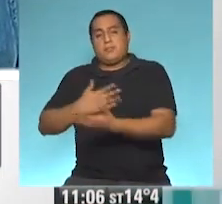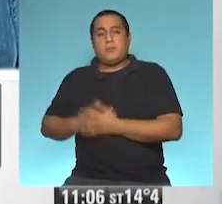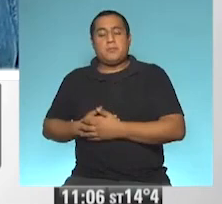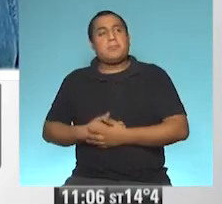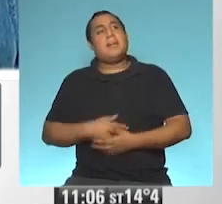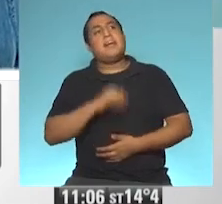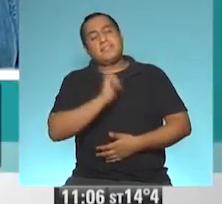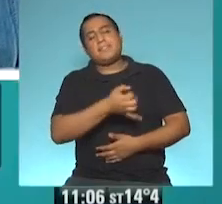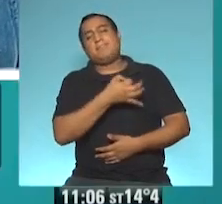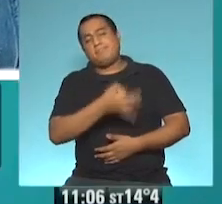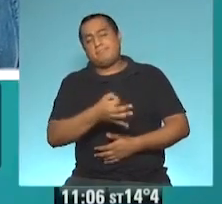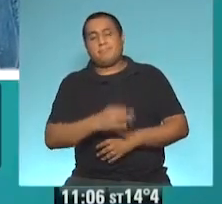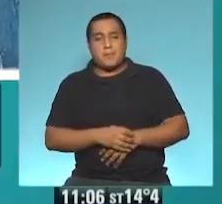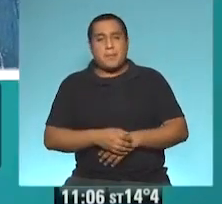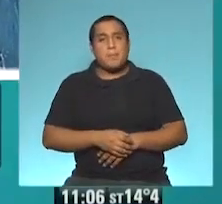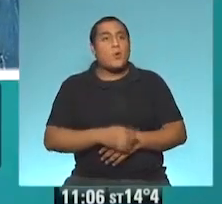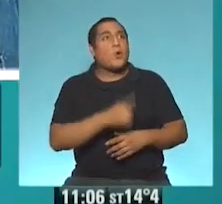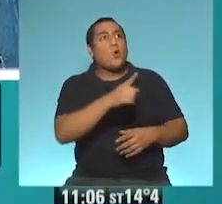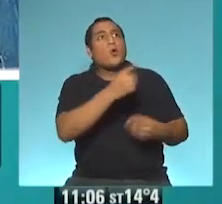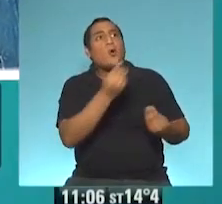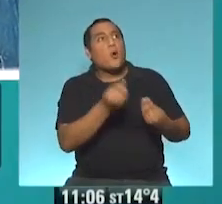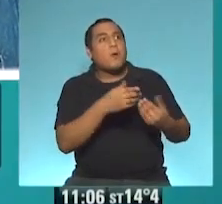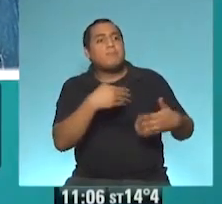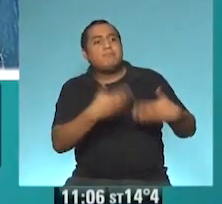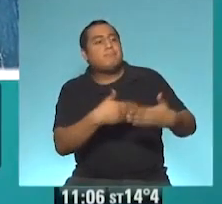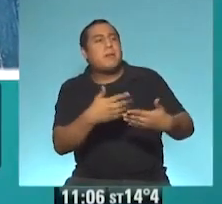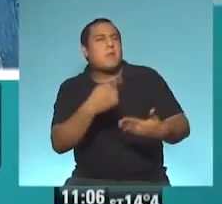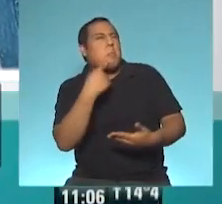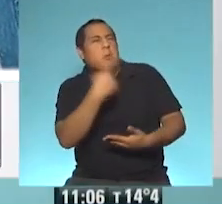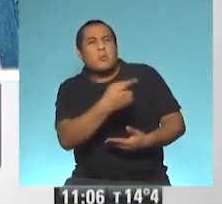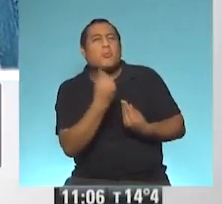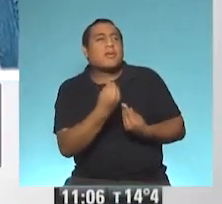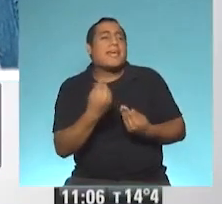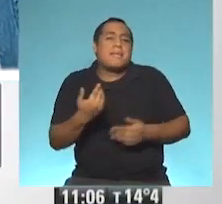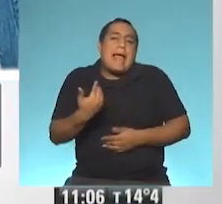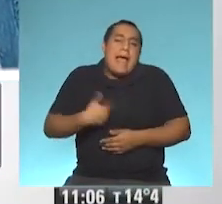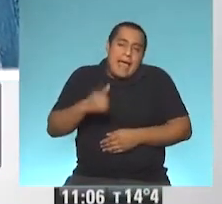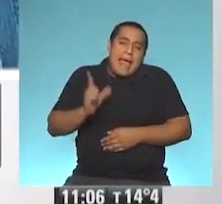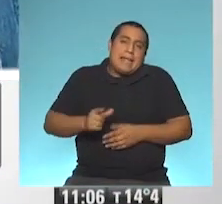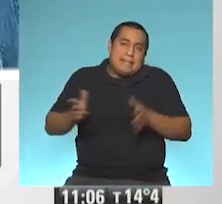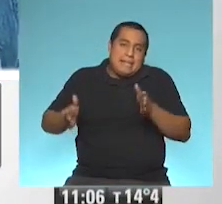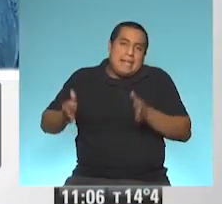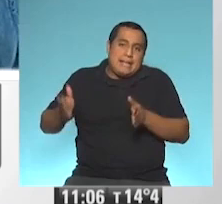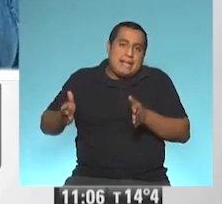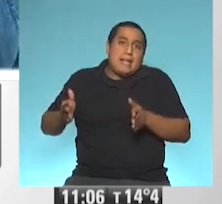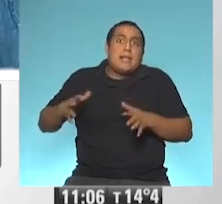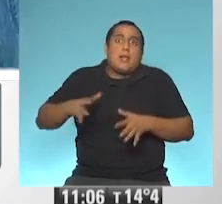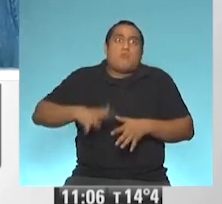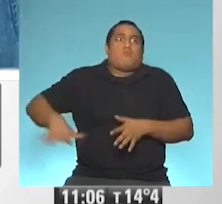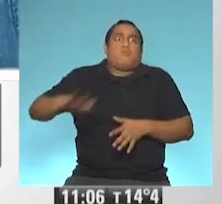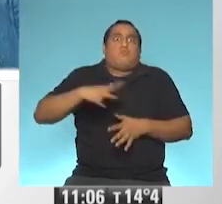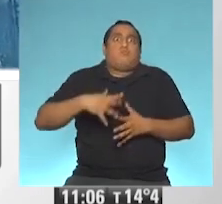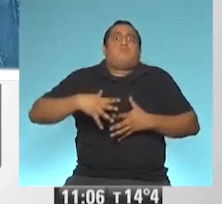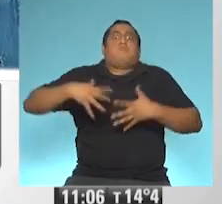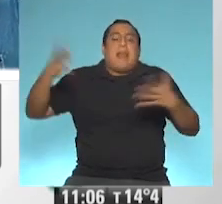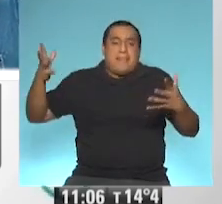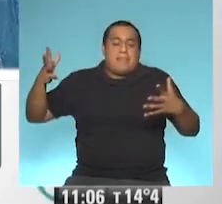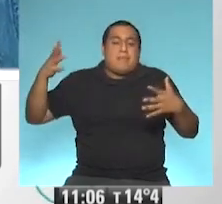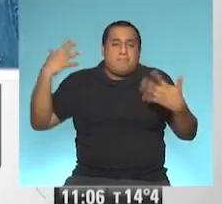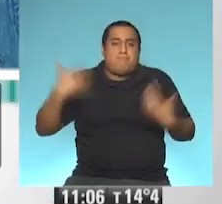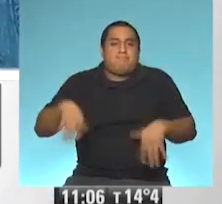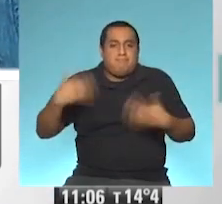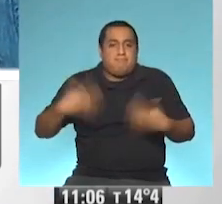Absolutamente. Y cómo ha sido esa cuestión progresiva. ¿Por qué te pregunto esto? Porque en Argentina, por supuesto, tenemos un país enorme y estamos justamente